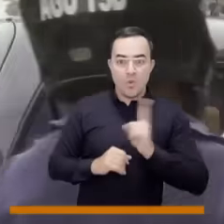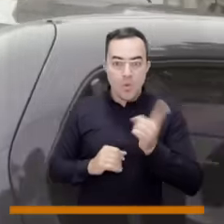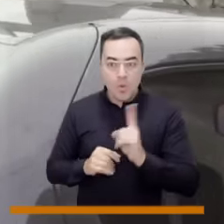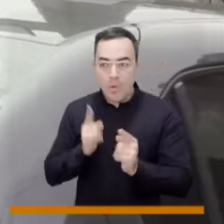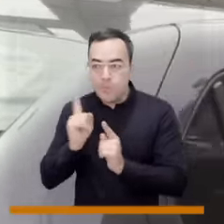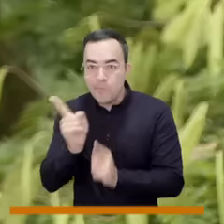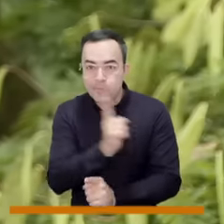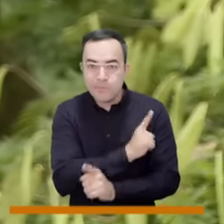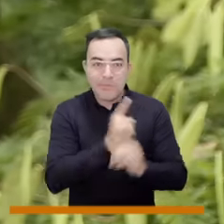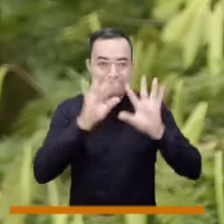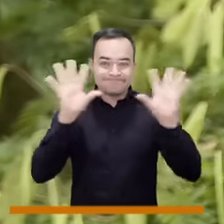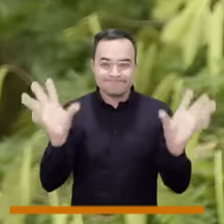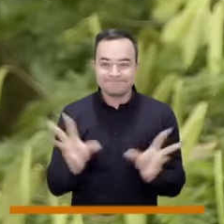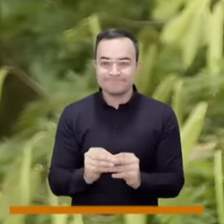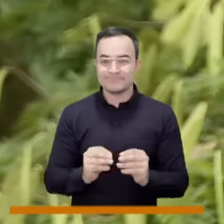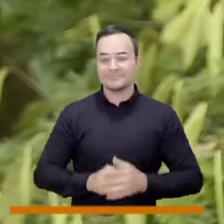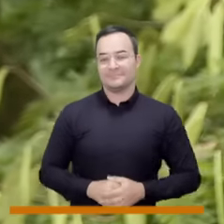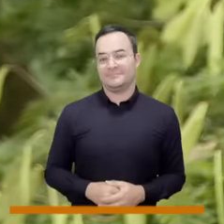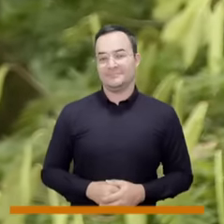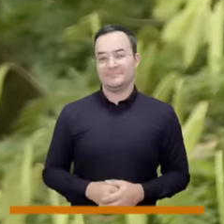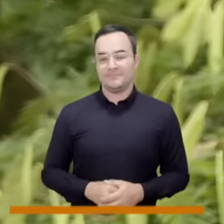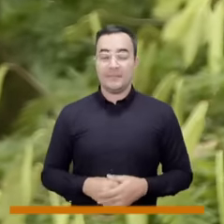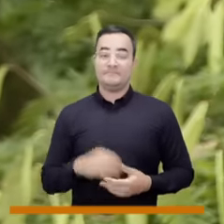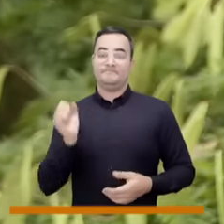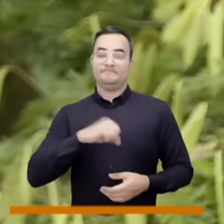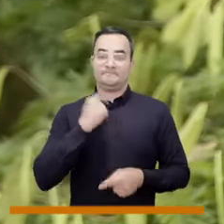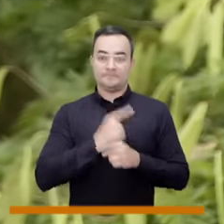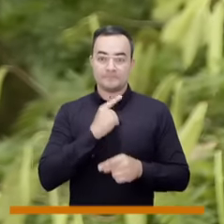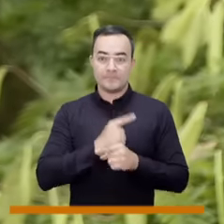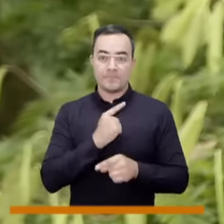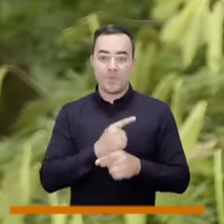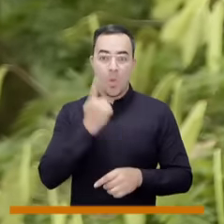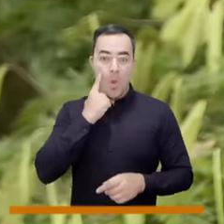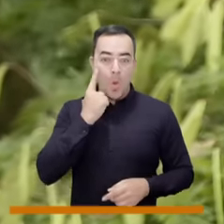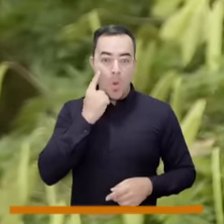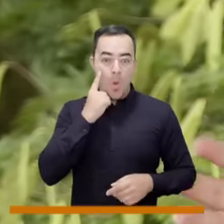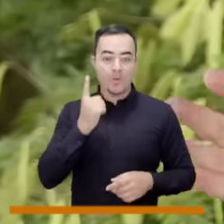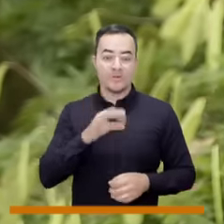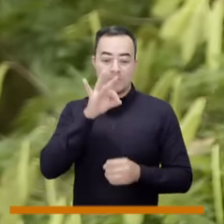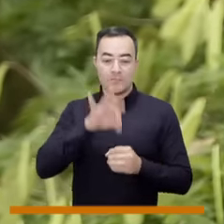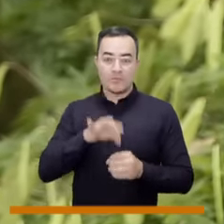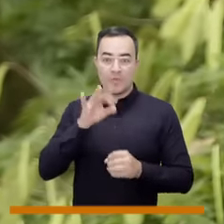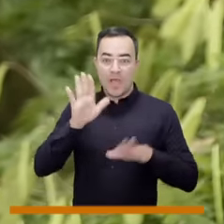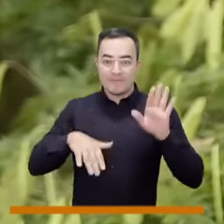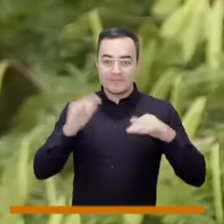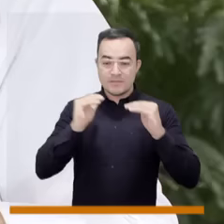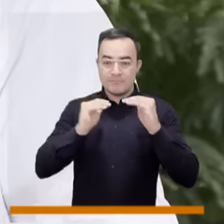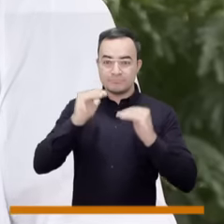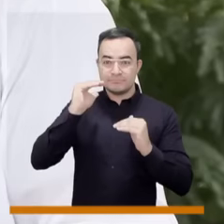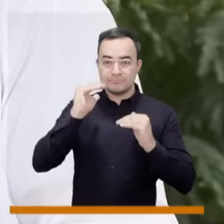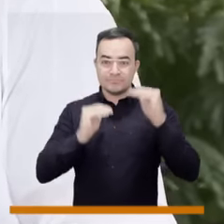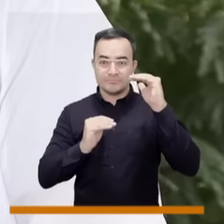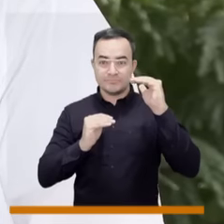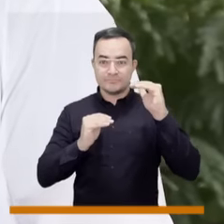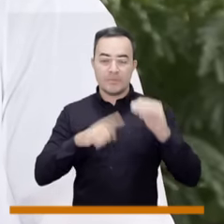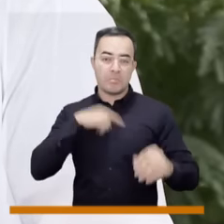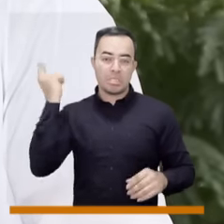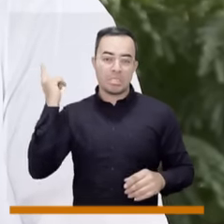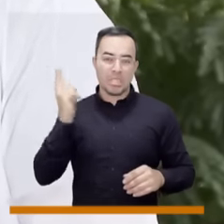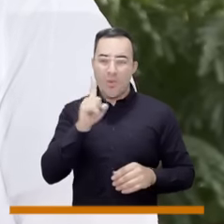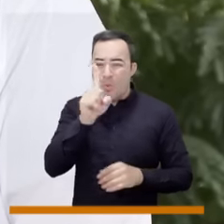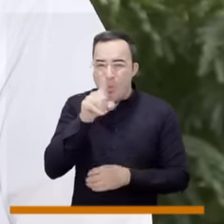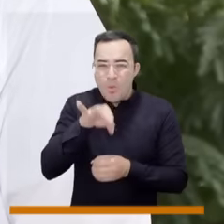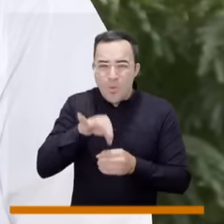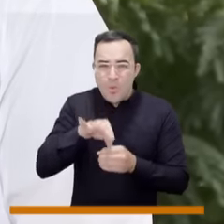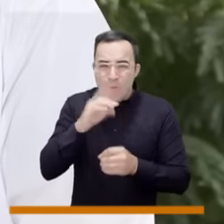voto, pero ya eso que lo hagan nosotros, no, cada voto cuenta concejal. Y es hasta el último momento, una elección se